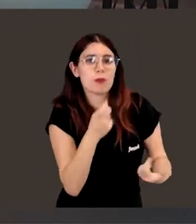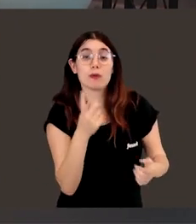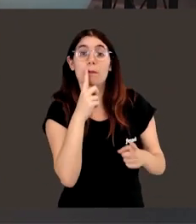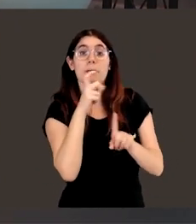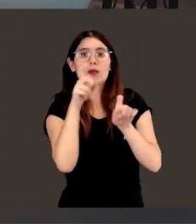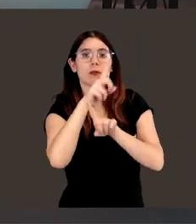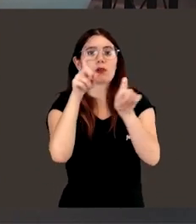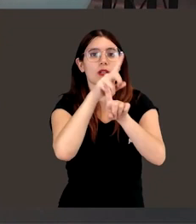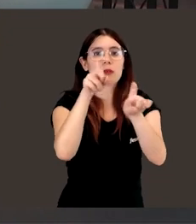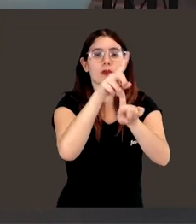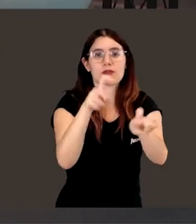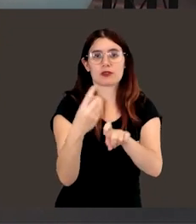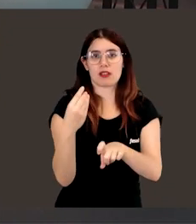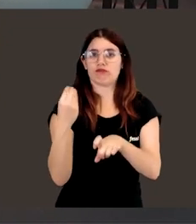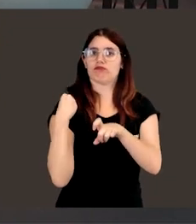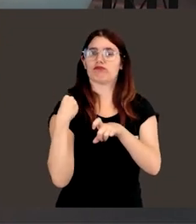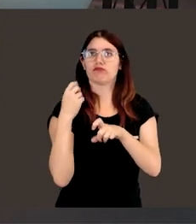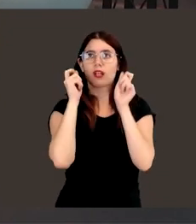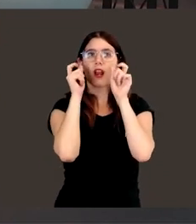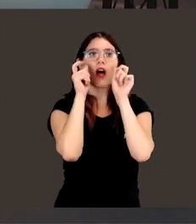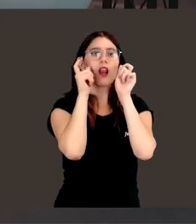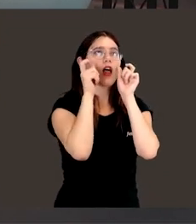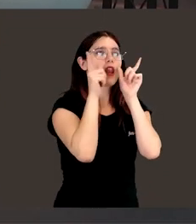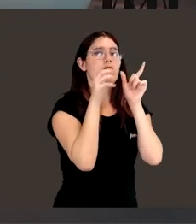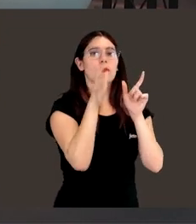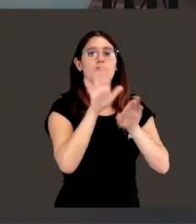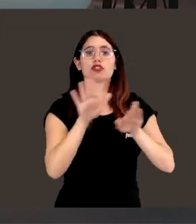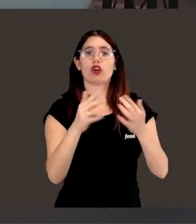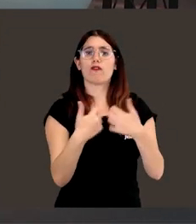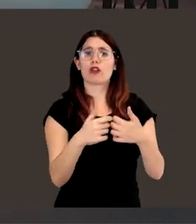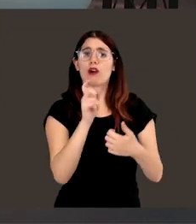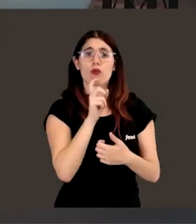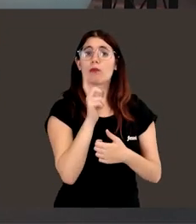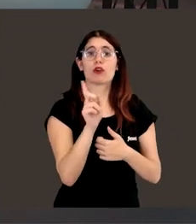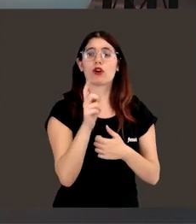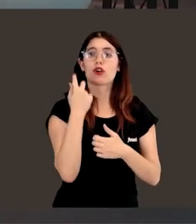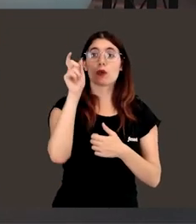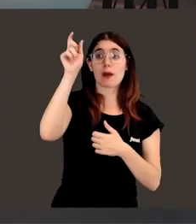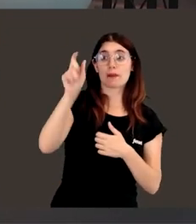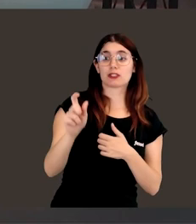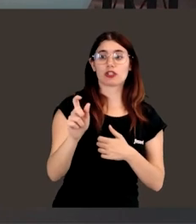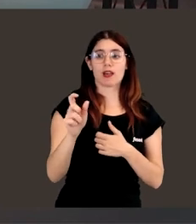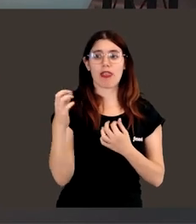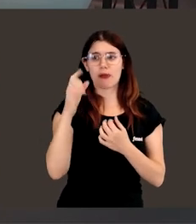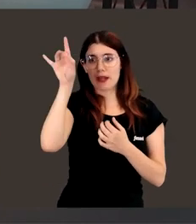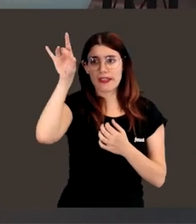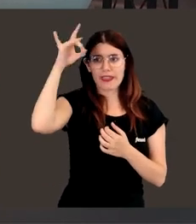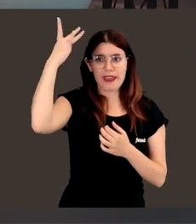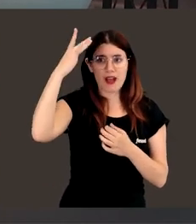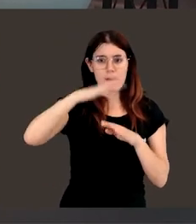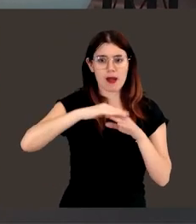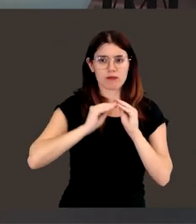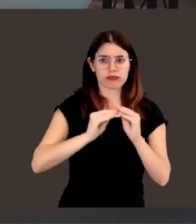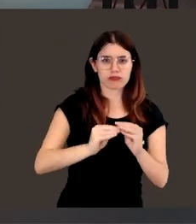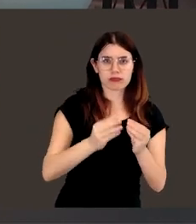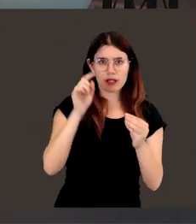pregunten cómo funcionan las cosas, y que se den cuenta no sólo cómo funcionan las cosas, sino alguien ha tenido que idearlo, ha tenido